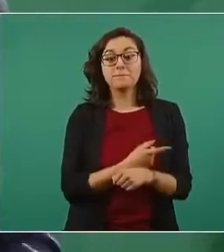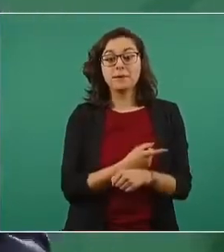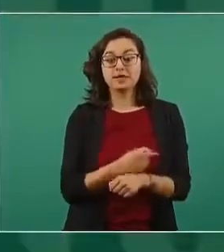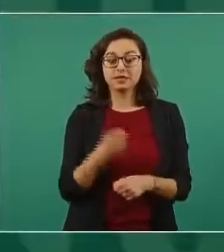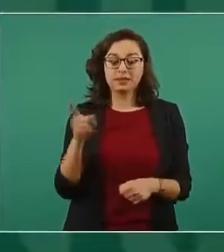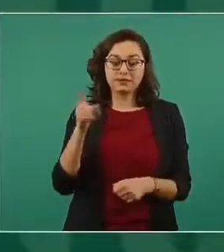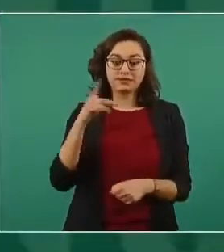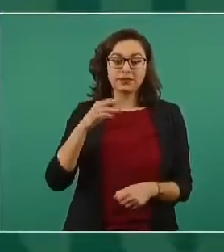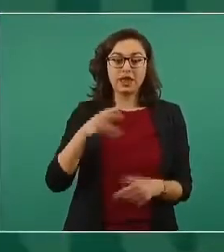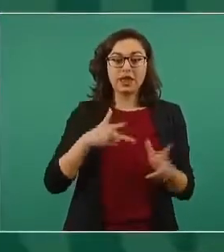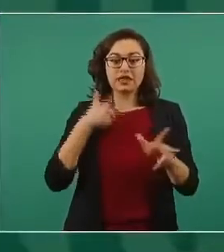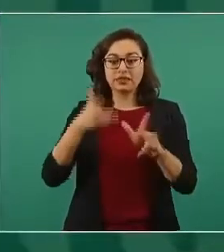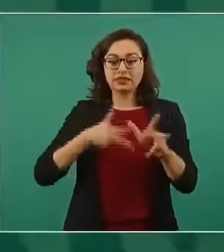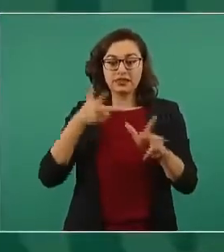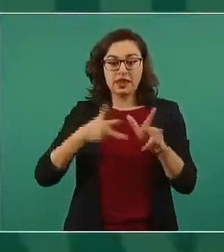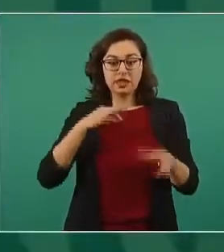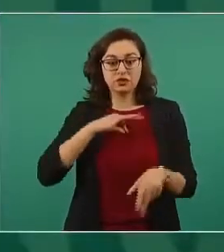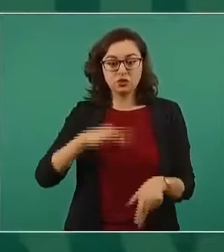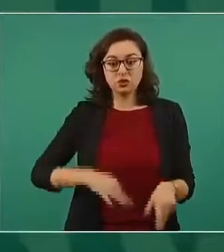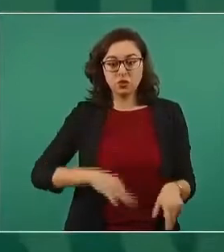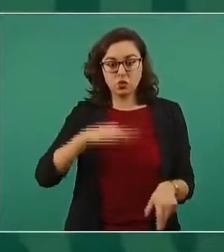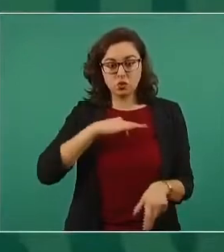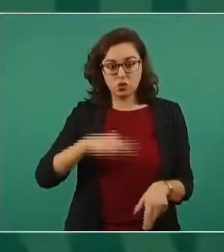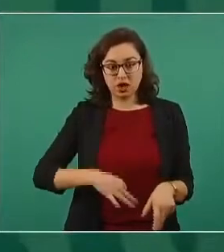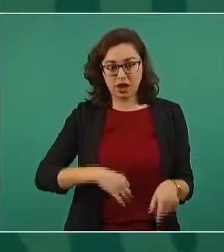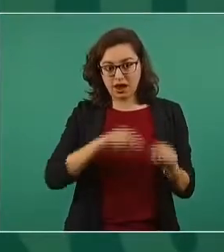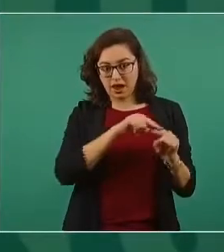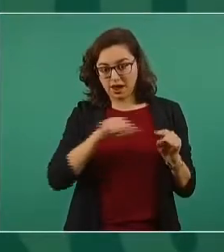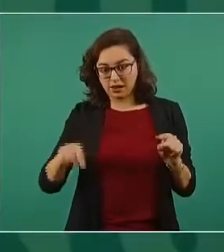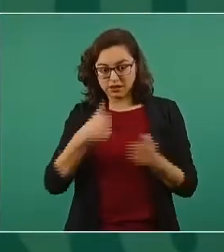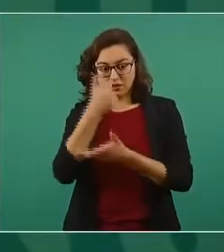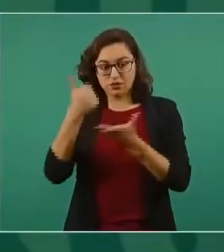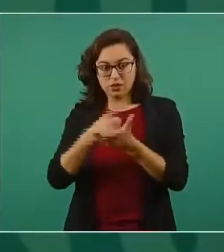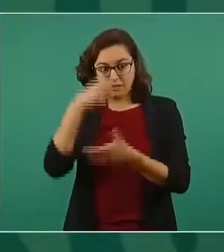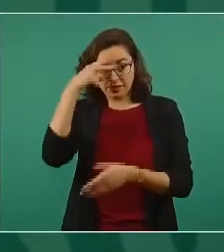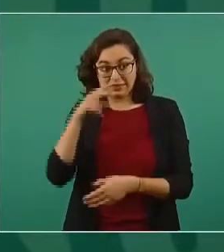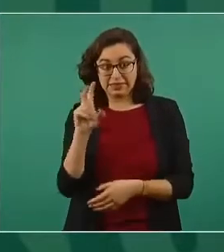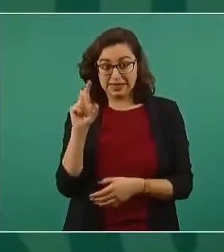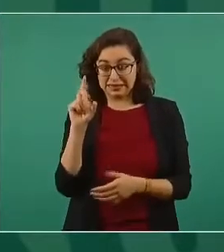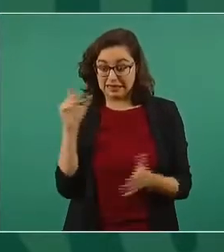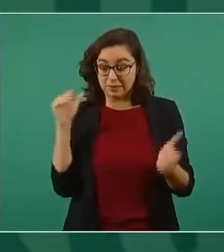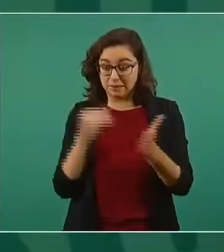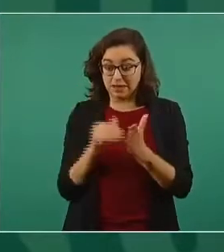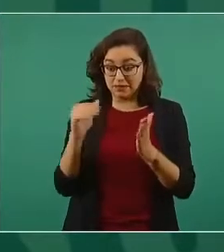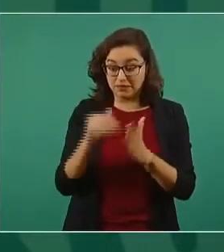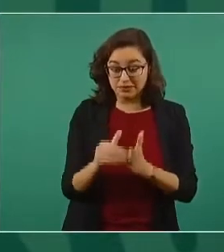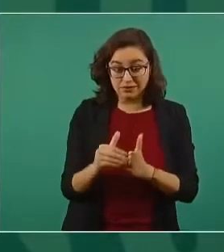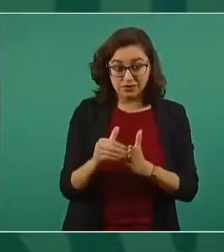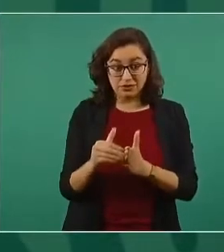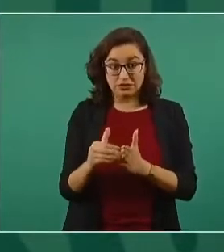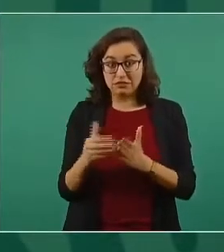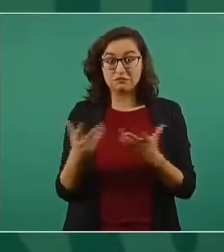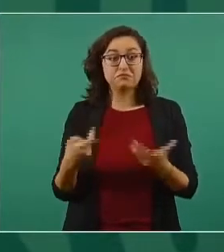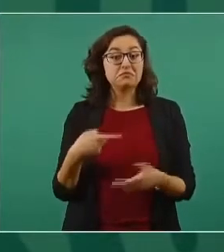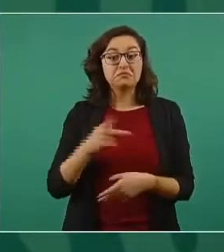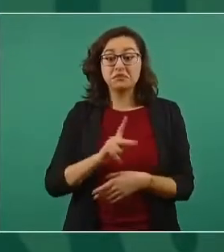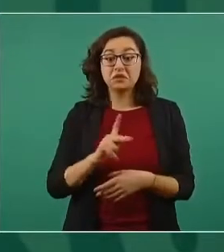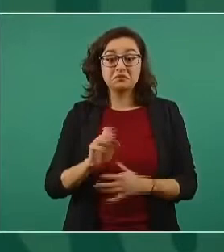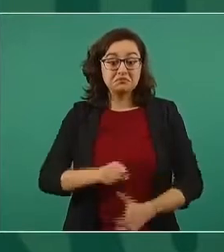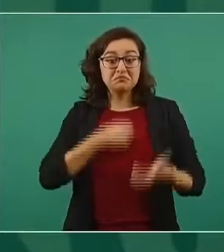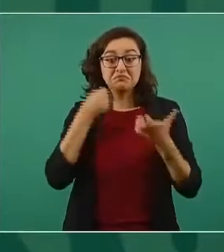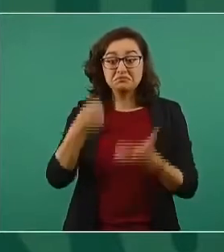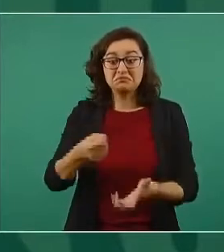Ciudad de México, lo estimaron en 30 mil millones y se han invertido 70 mil millones y todavía